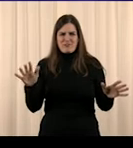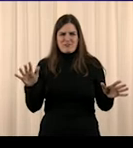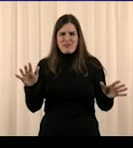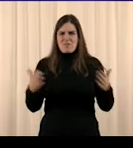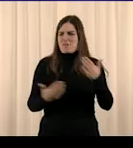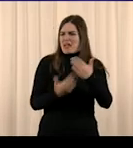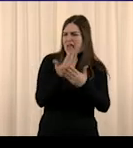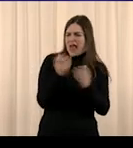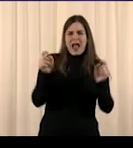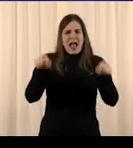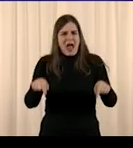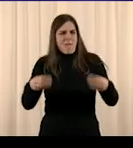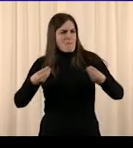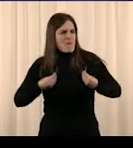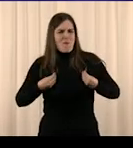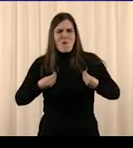contra todo pronóstico.